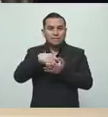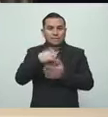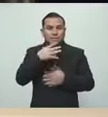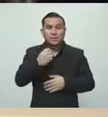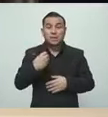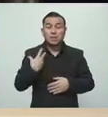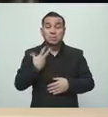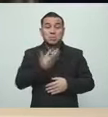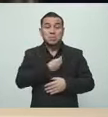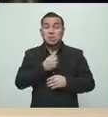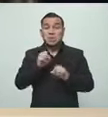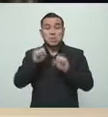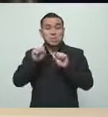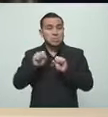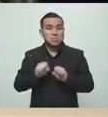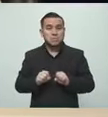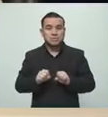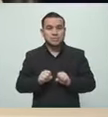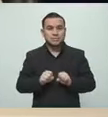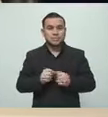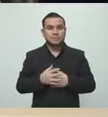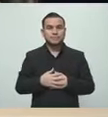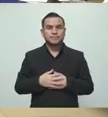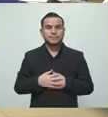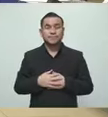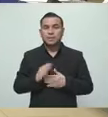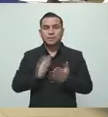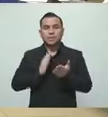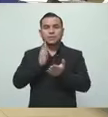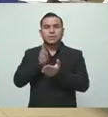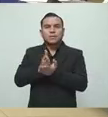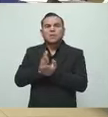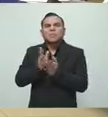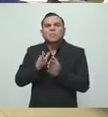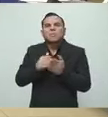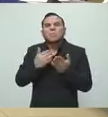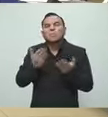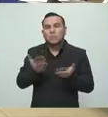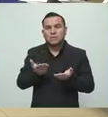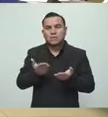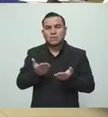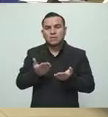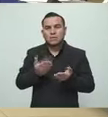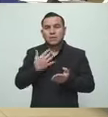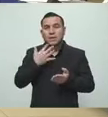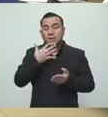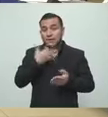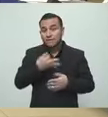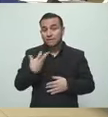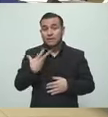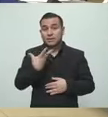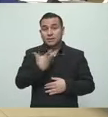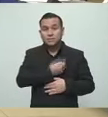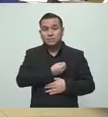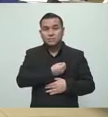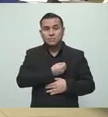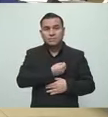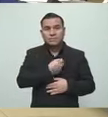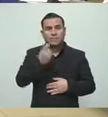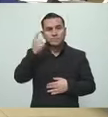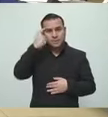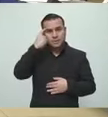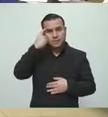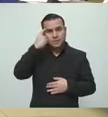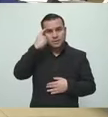nosotros no pudimos, no asistimos porque nosotros creemos de que ellos